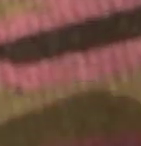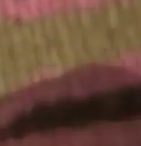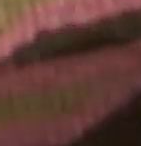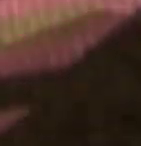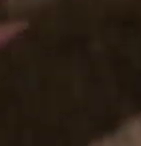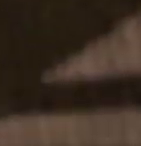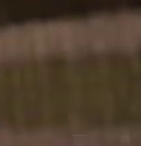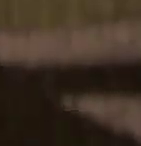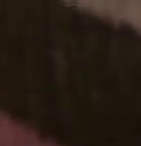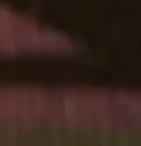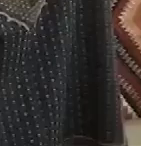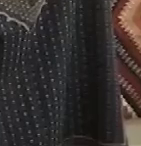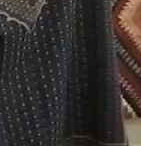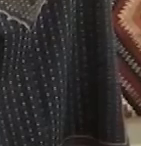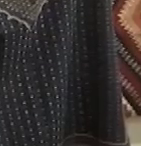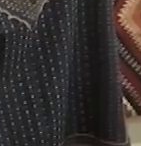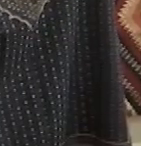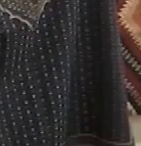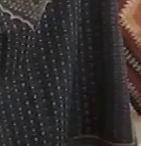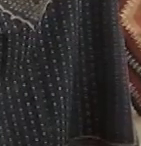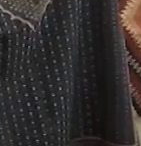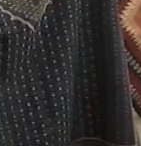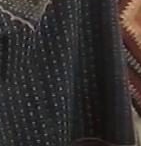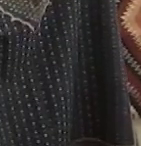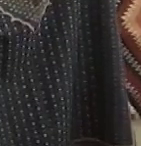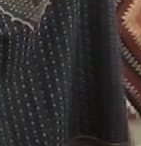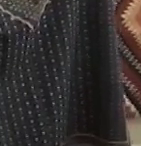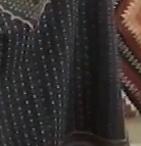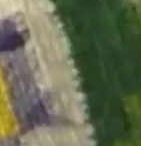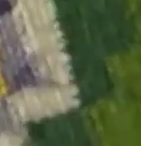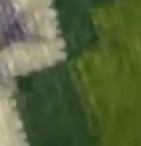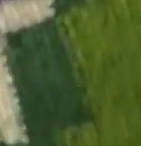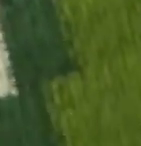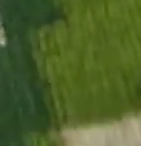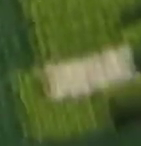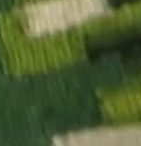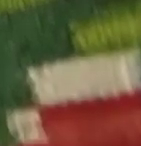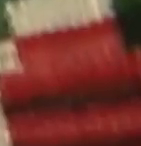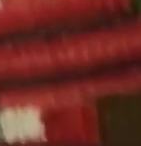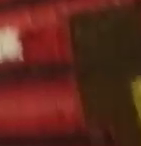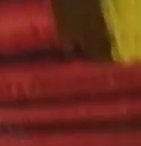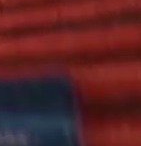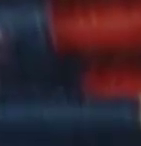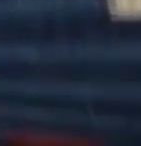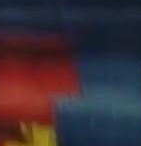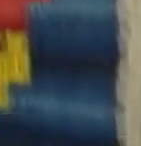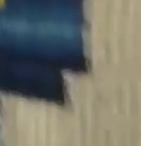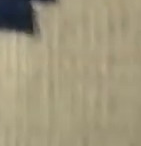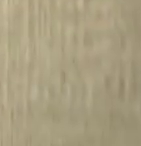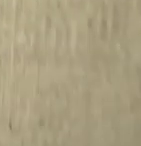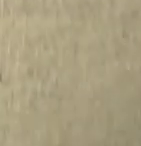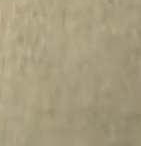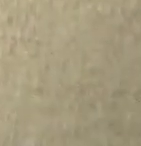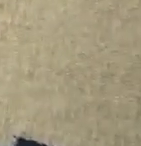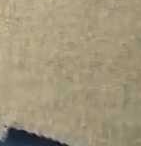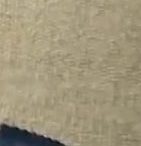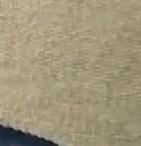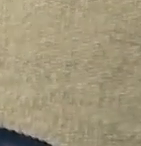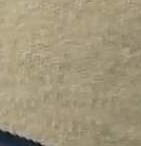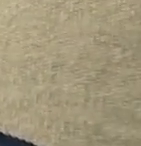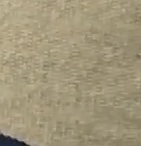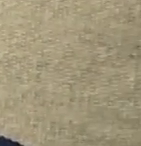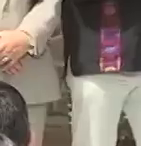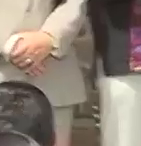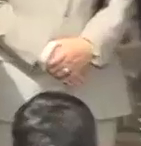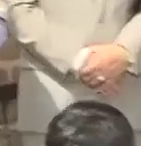nacional del Zarape 2024, tuvo una bolsa de 250.000 pesos en premios. De esta suma, 50.000 pesos fueron